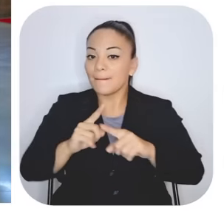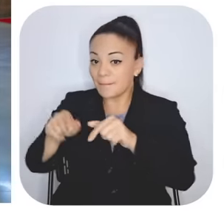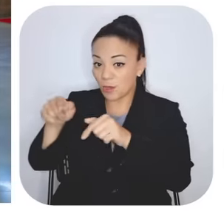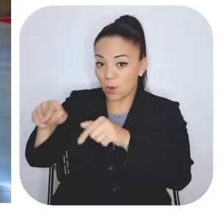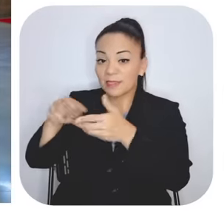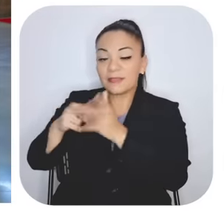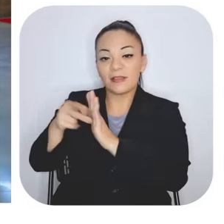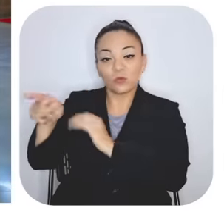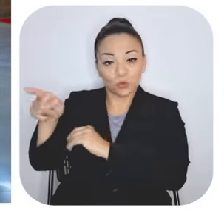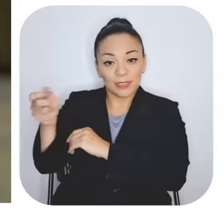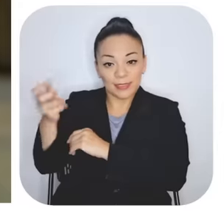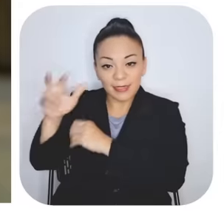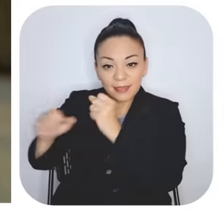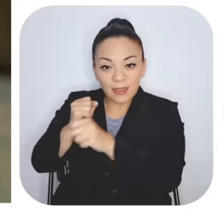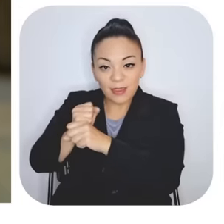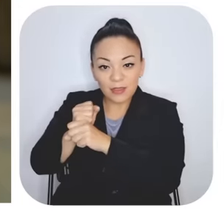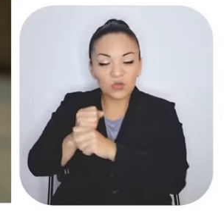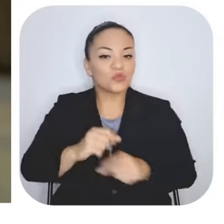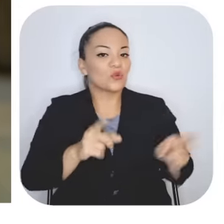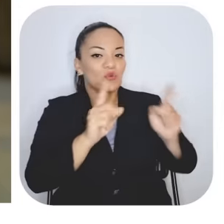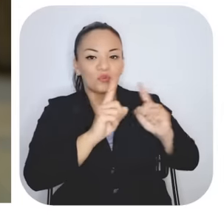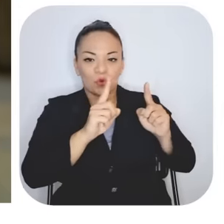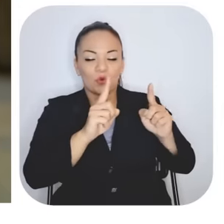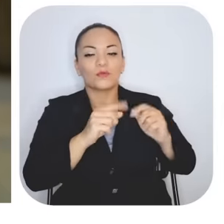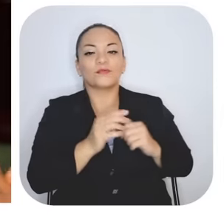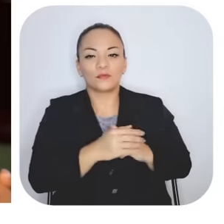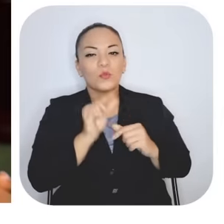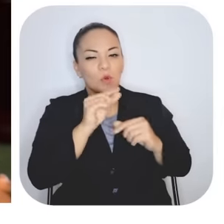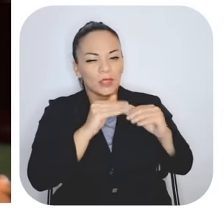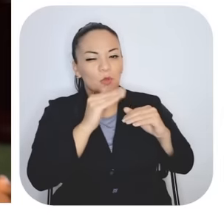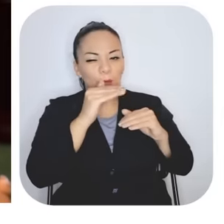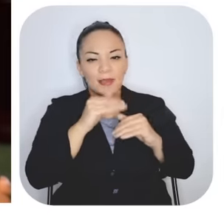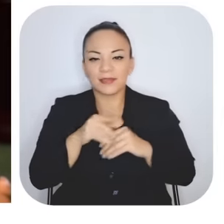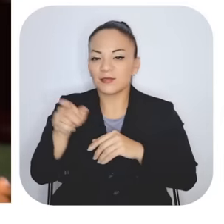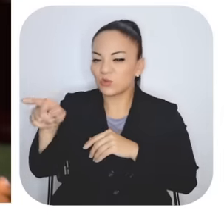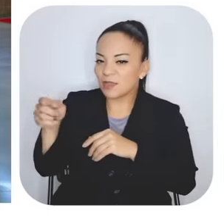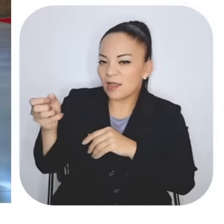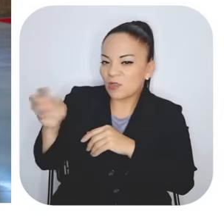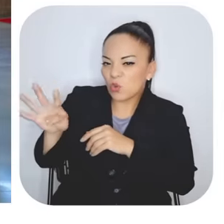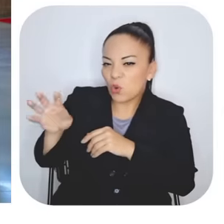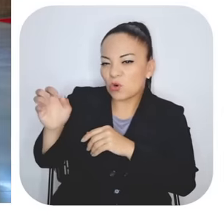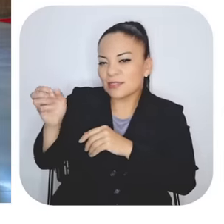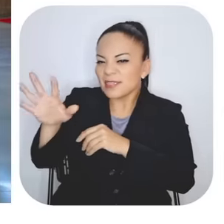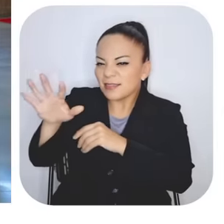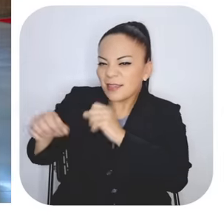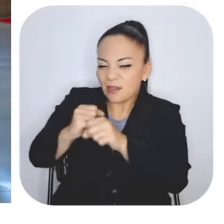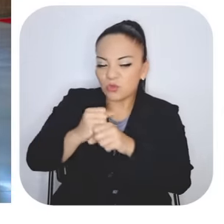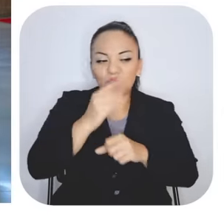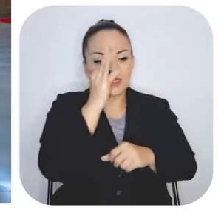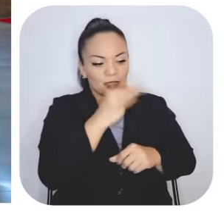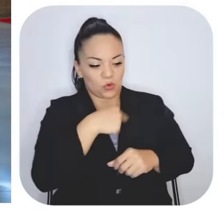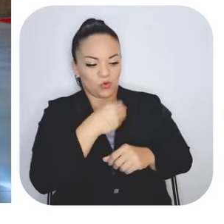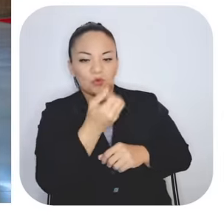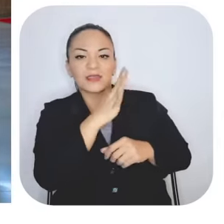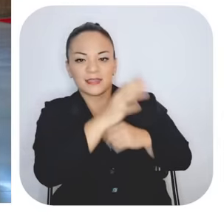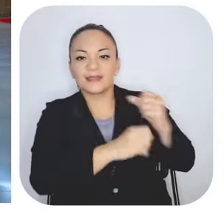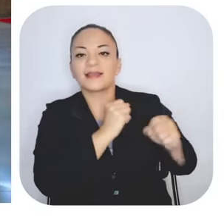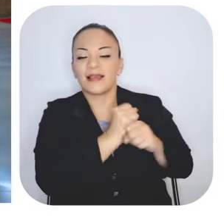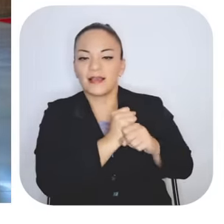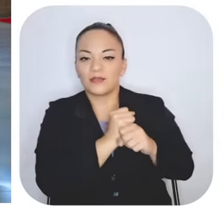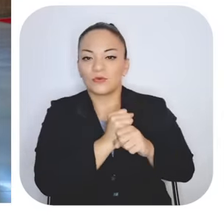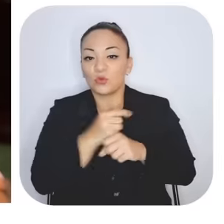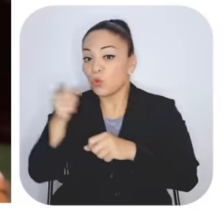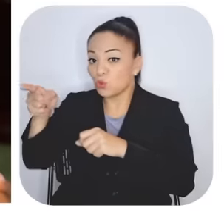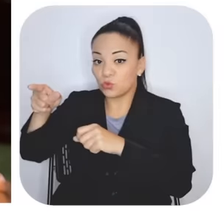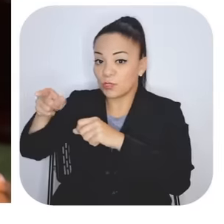tenía usted 13 años. No, ya tenía un poquito de la ¿Ya había cumplido 14 o 15? 15 creo que tenía. 15. ¿No